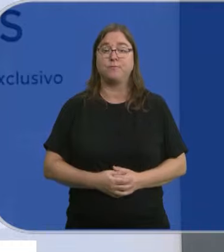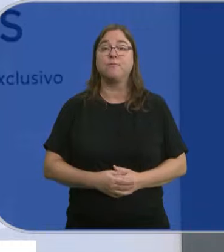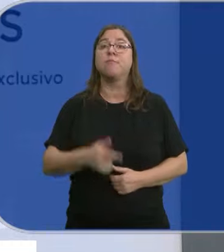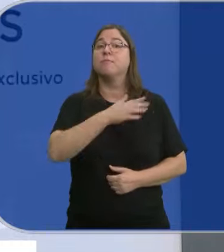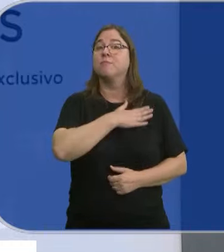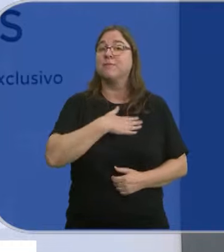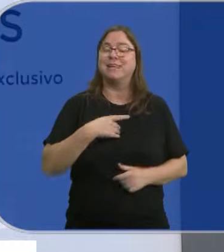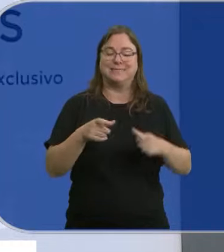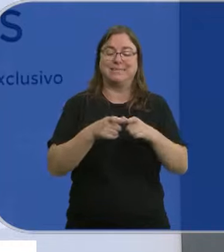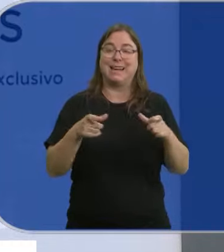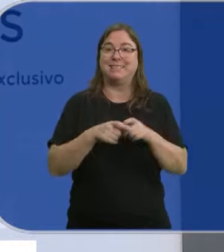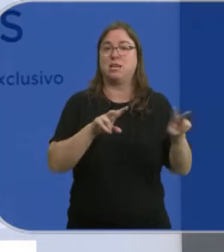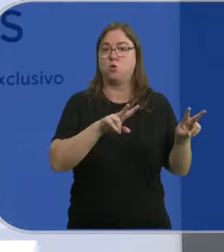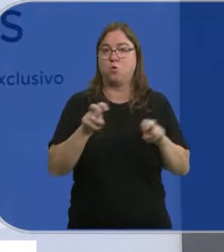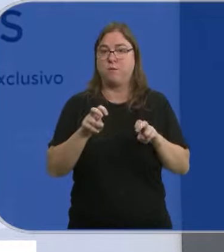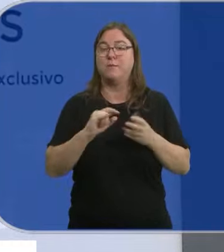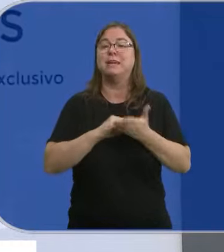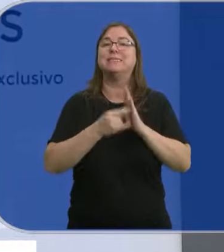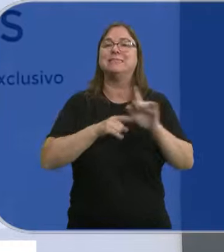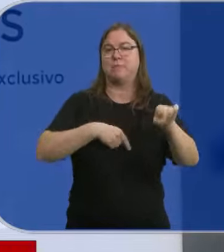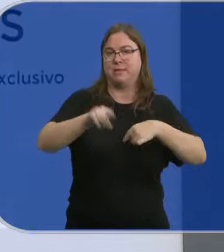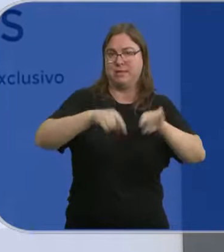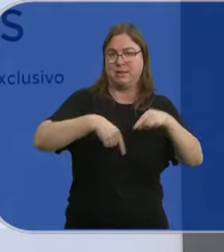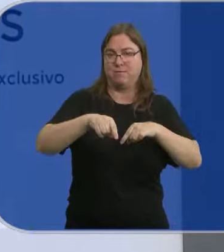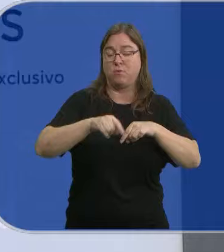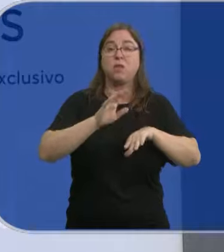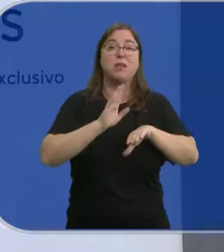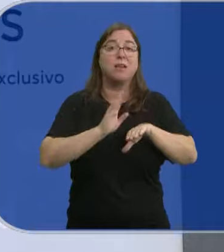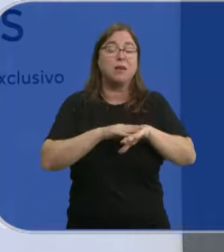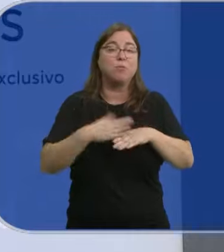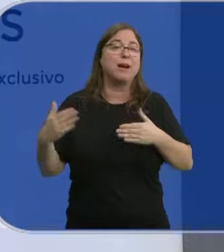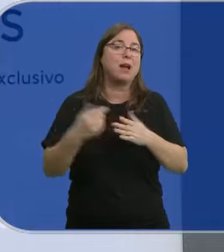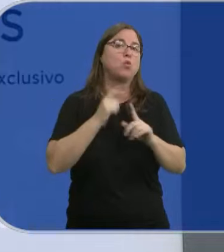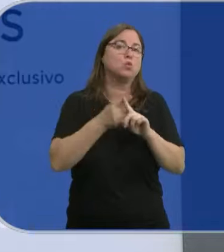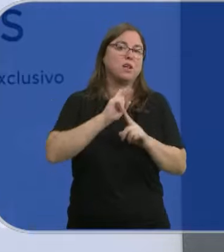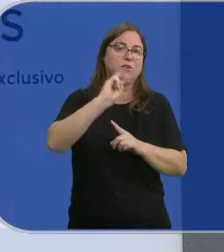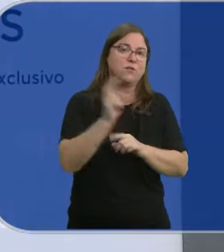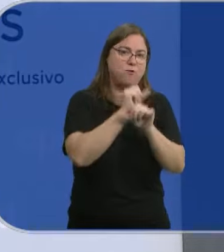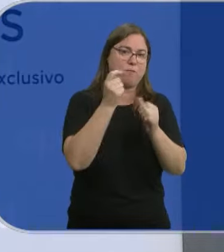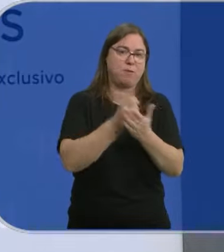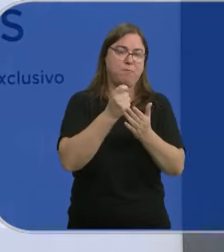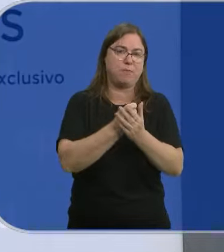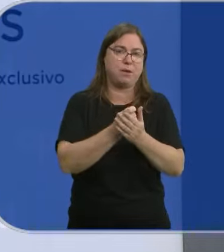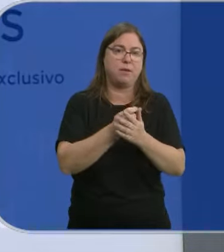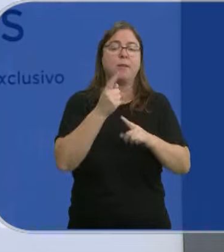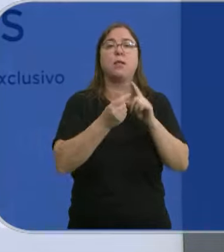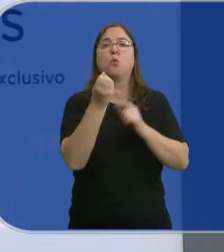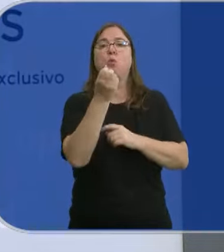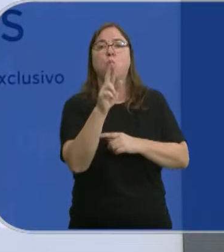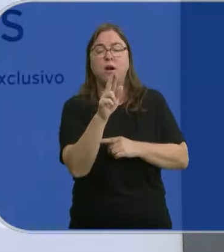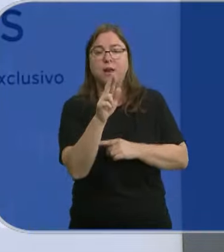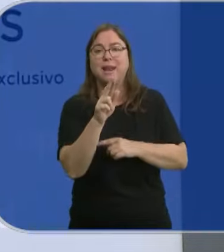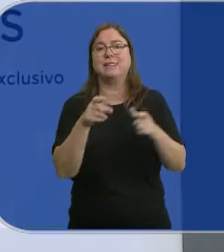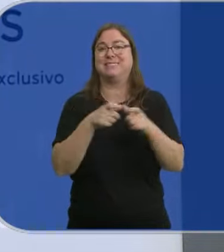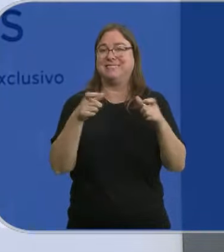Vamos a disponer de una tarjeta nueva para todo el sistema de transportes para poder utilizar todos los tipos de pago. Pago mediante QR, pago